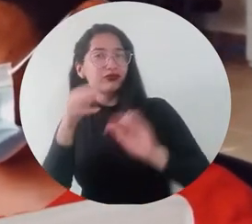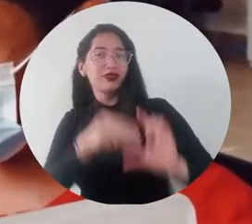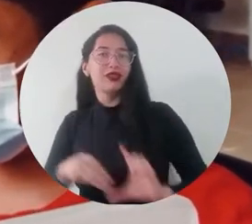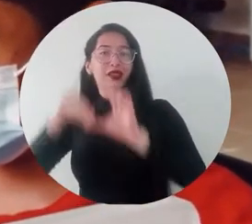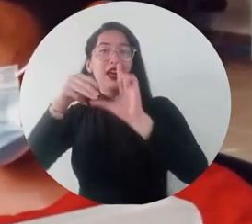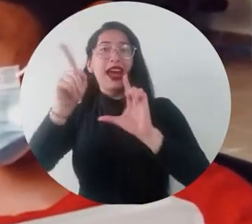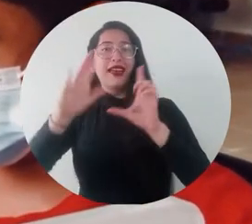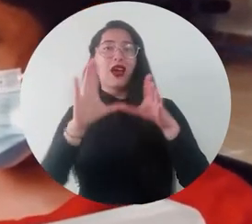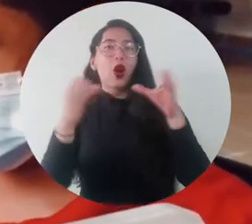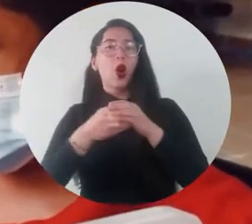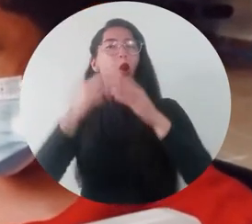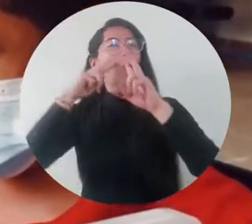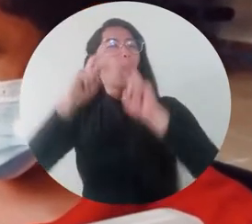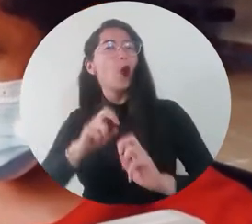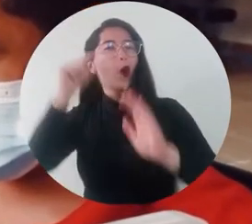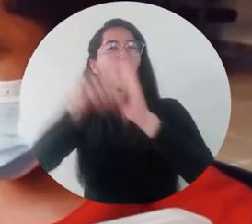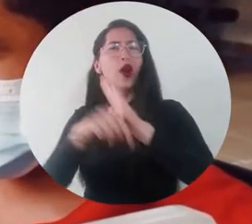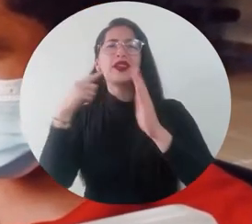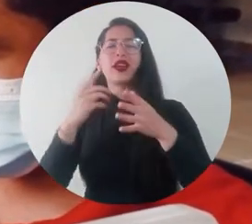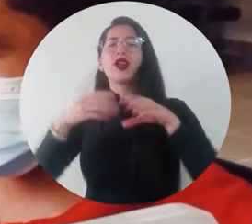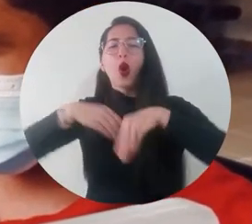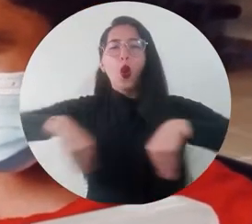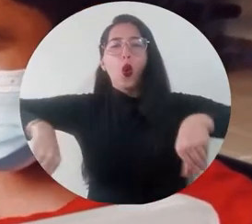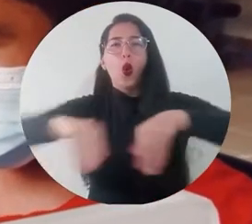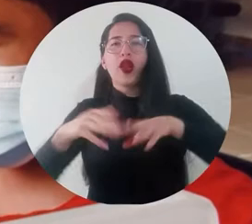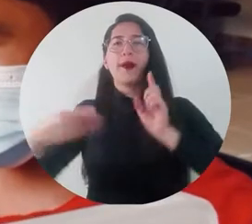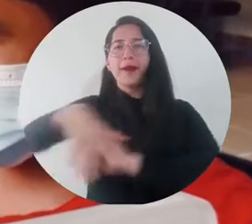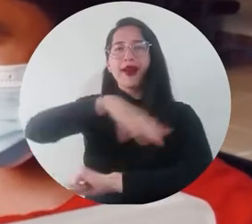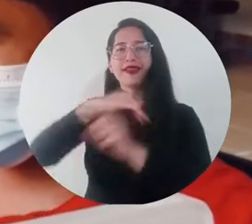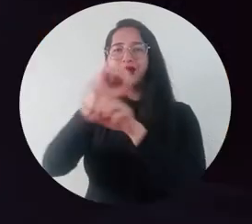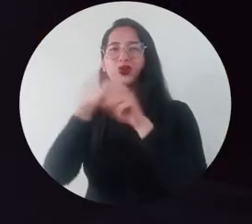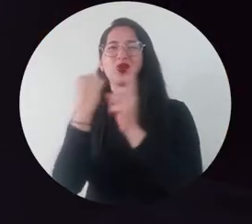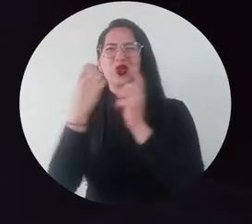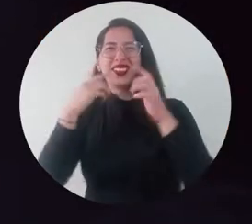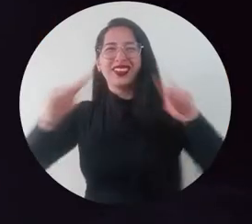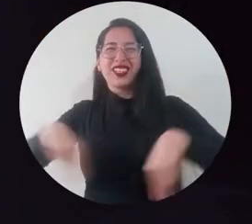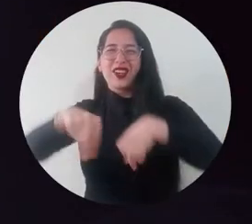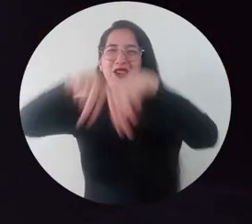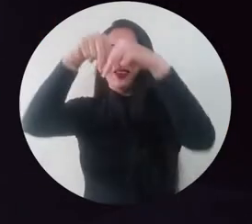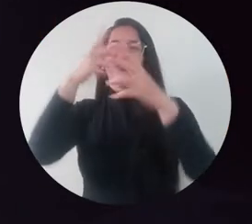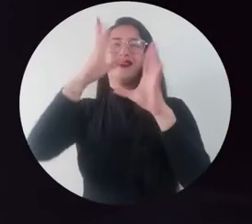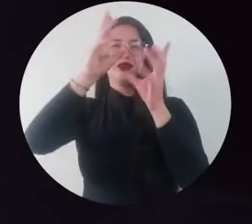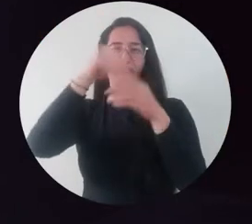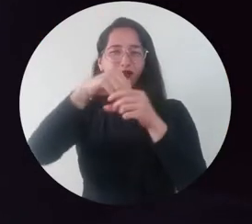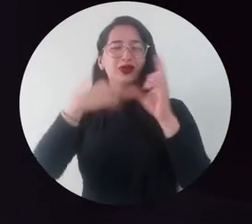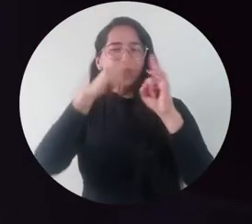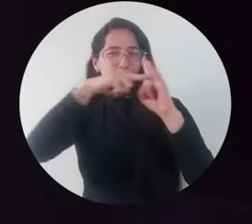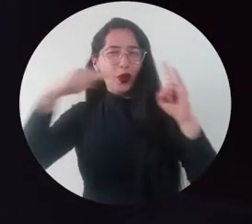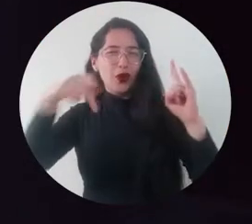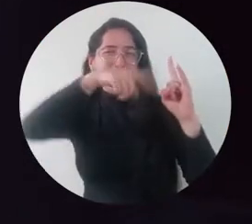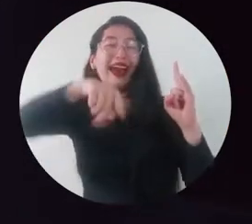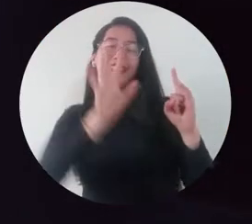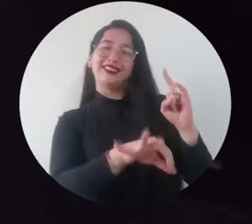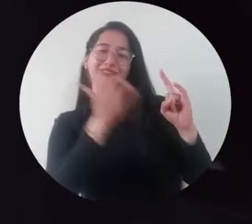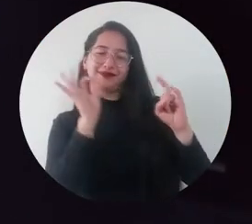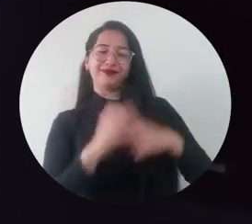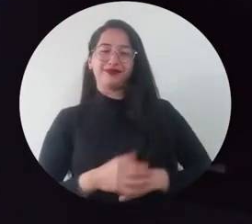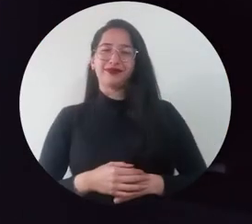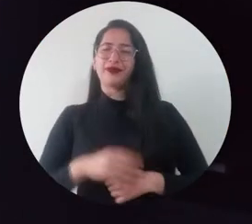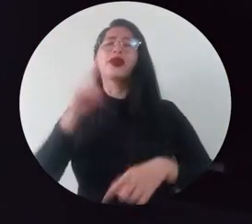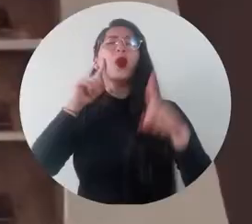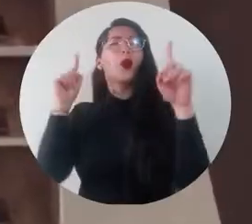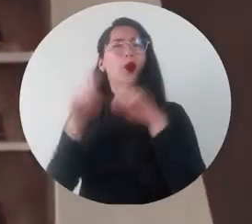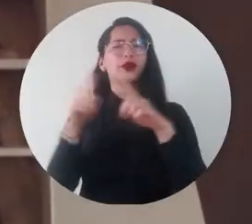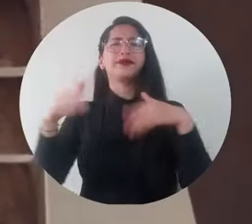magíster Rosemary Cruz, miembro del grupo de investigación, suelo, ambiente y sociedad de la Universidad del Magdalena El objetivo de este programa es